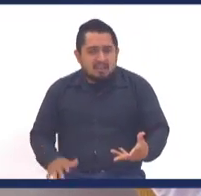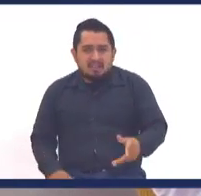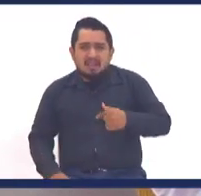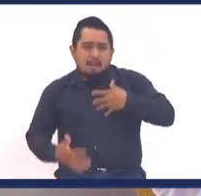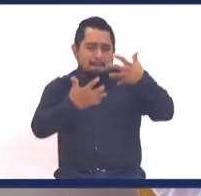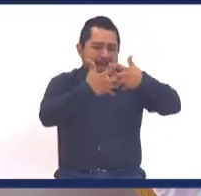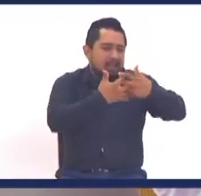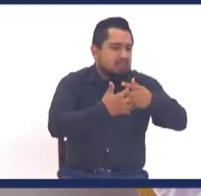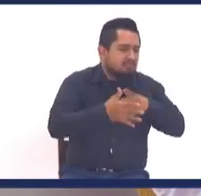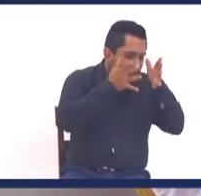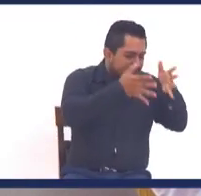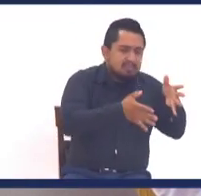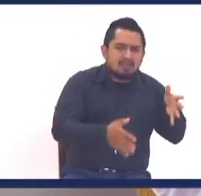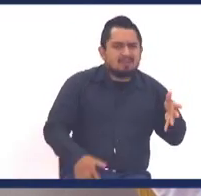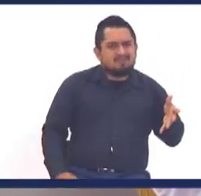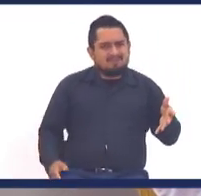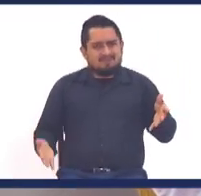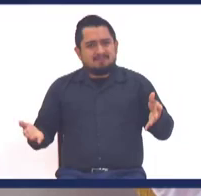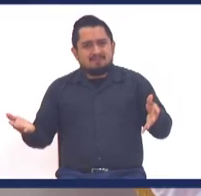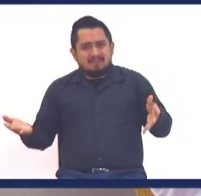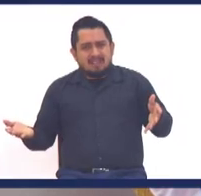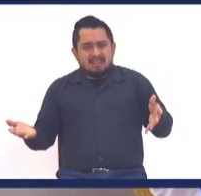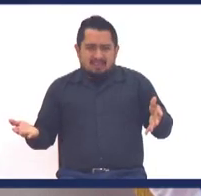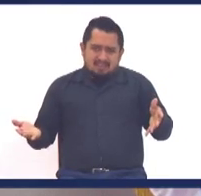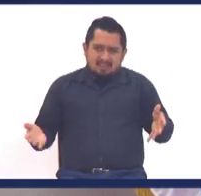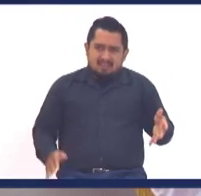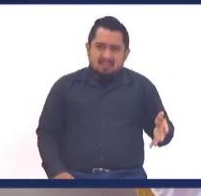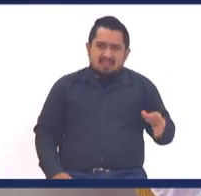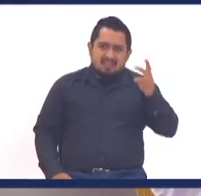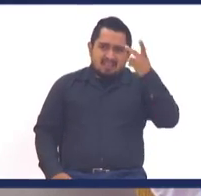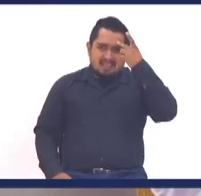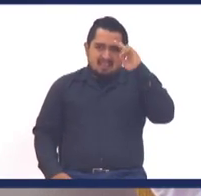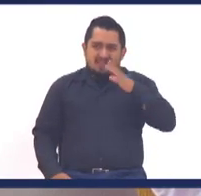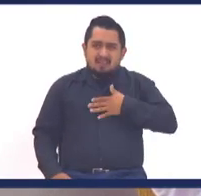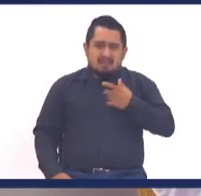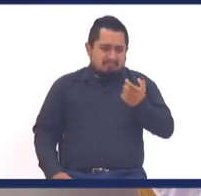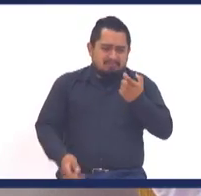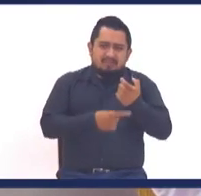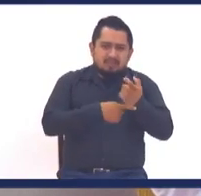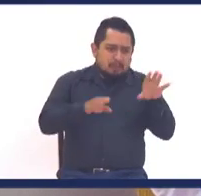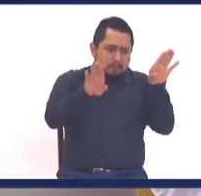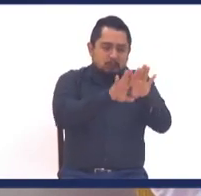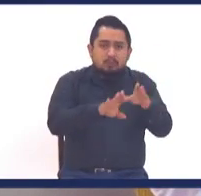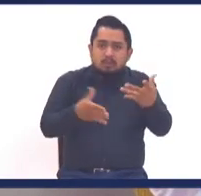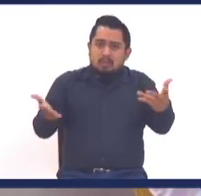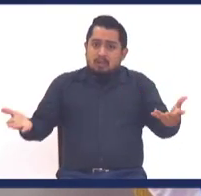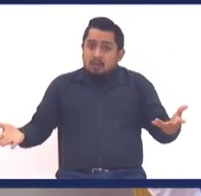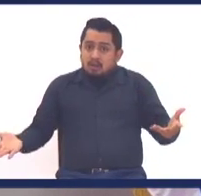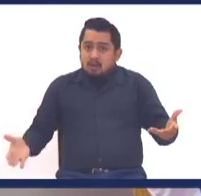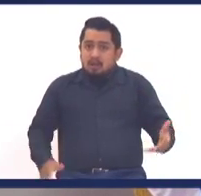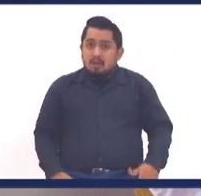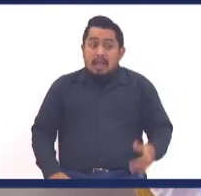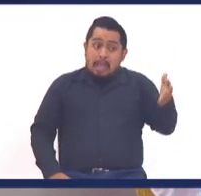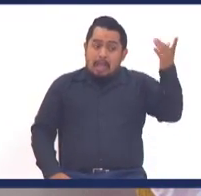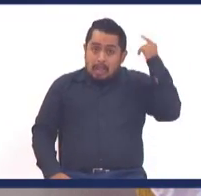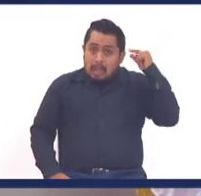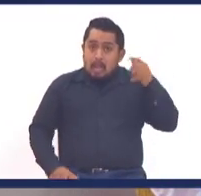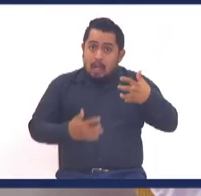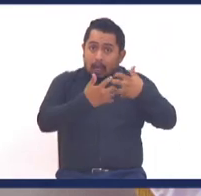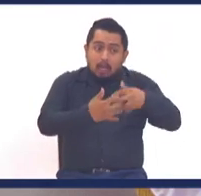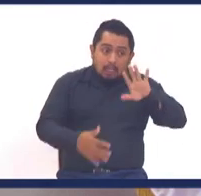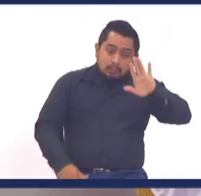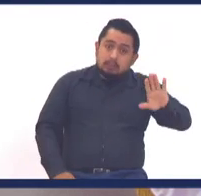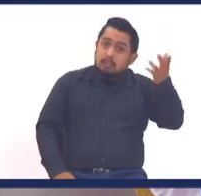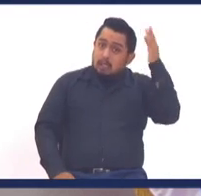negocio que tengo, el negocio que tengo, si ni clientes tenés ahorita, está errado o qué, el negocio que tuviste, otra